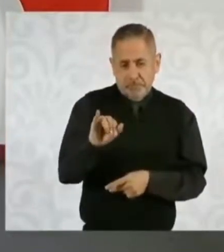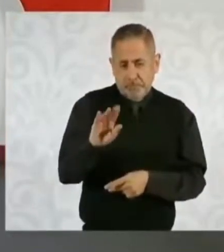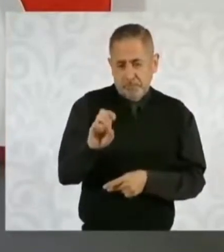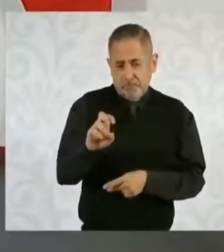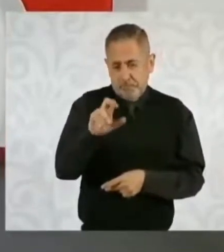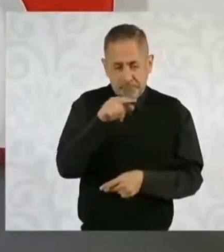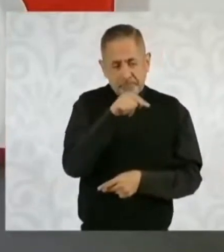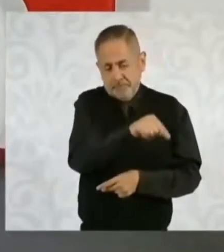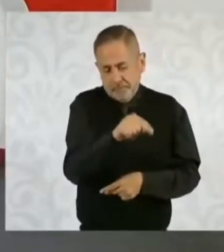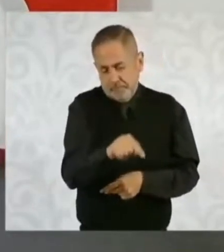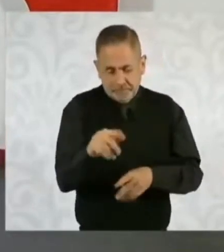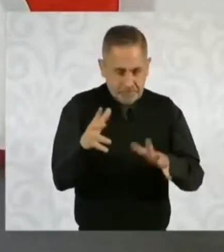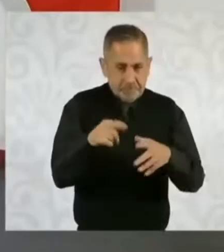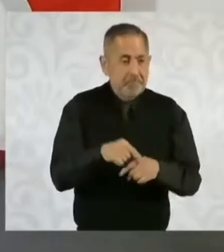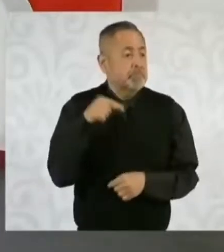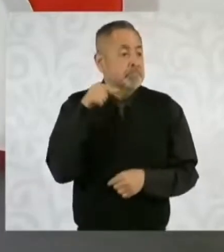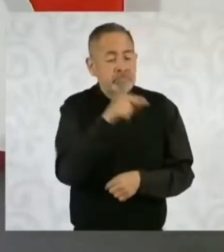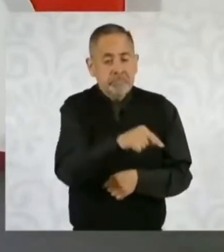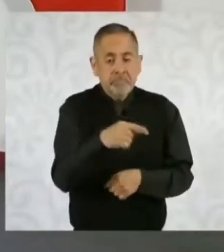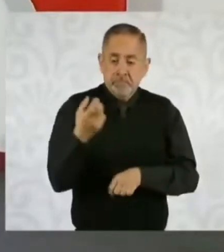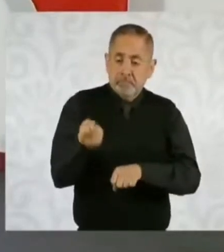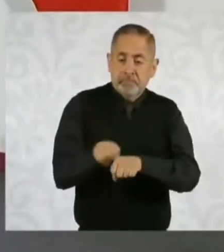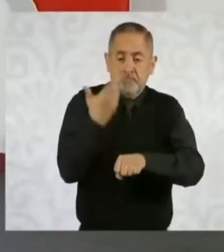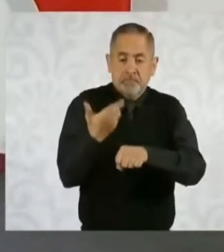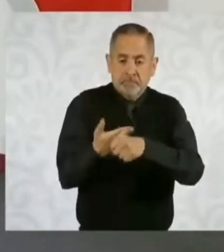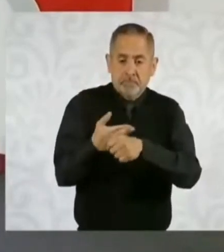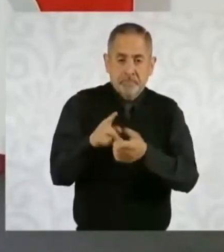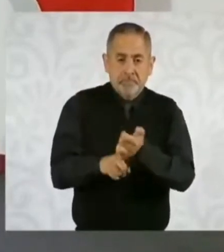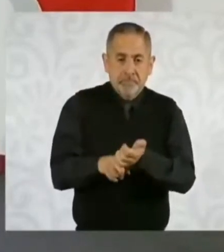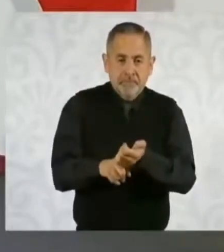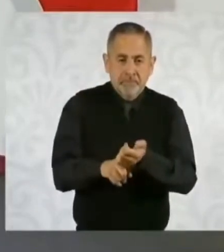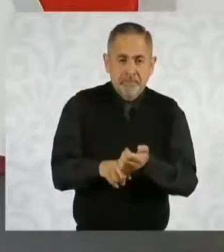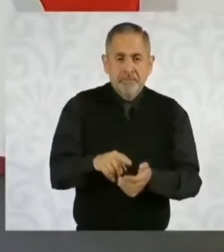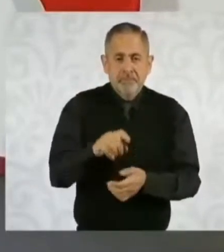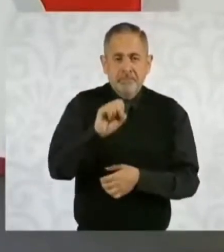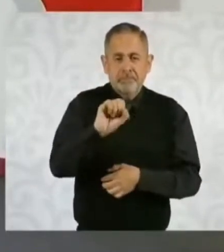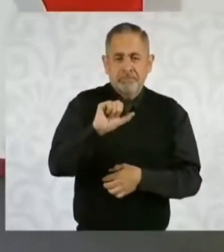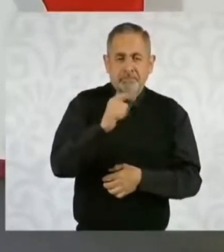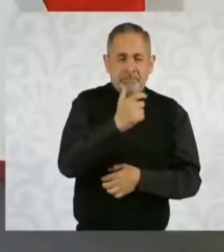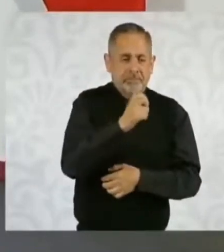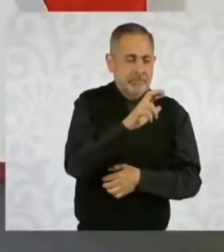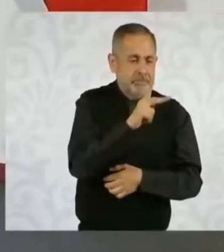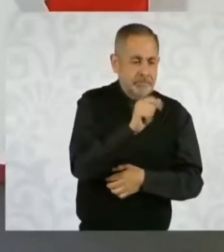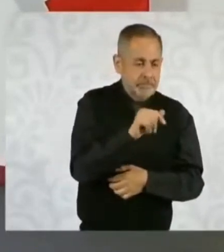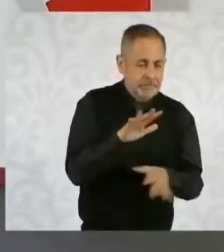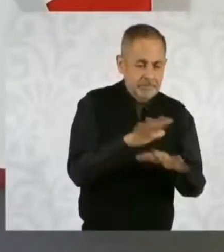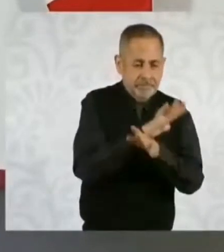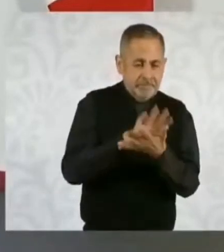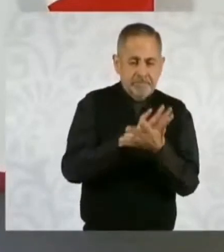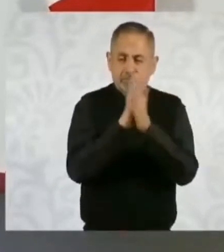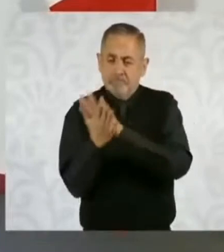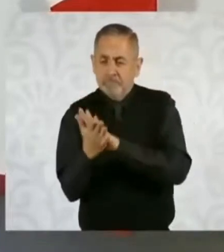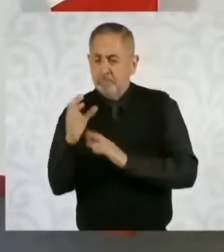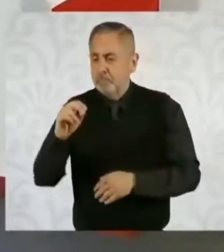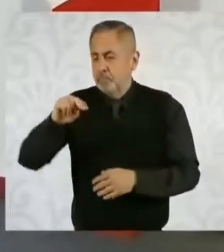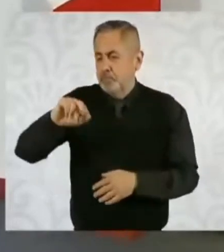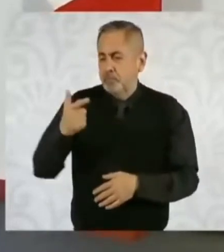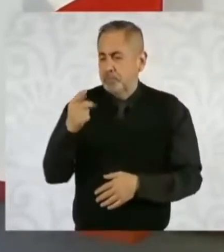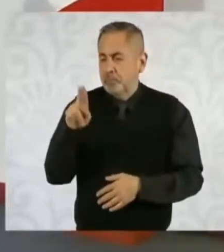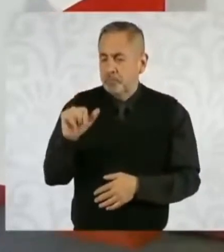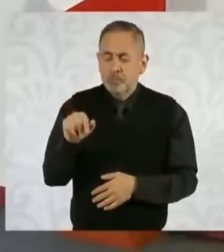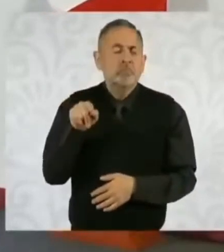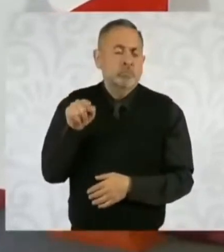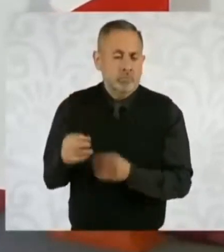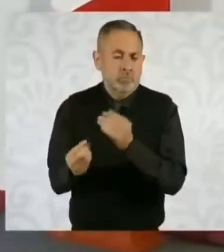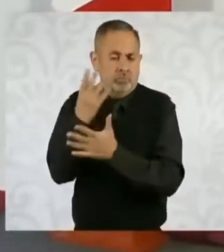cambió lo que era la Secretaría de Recursos Hidráulicos por la Conagua, y la